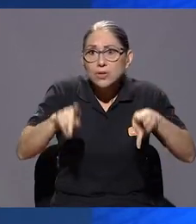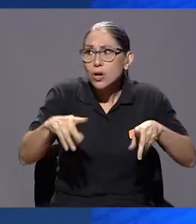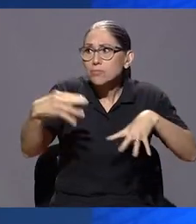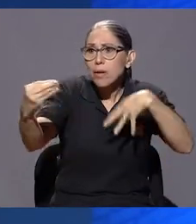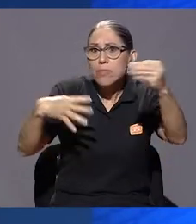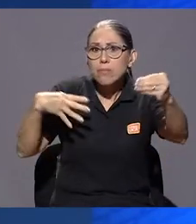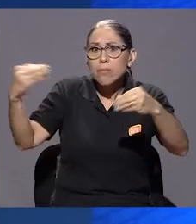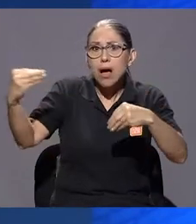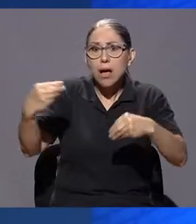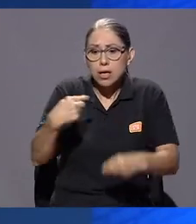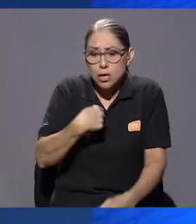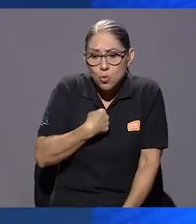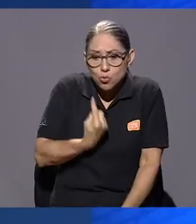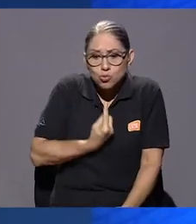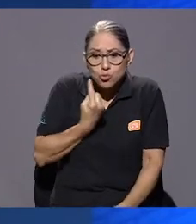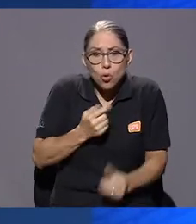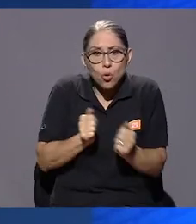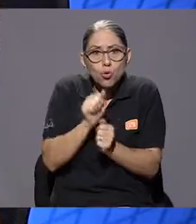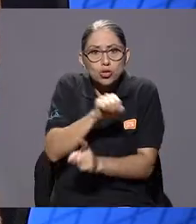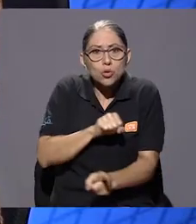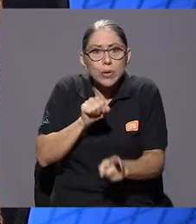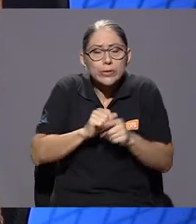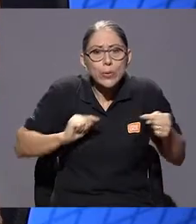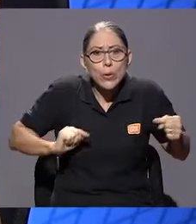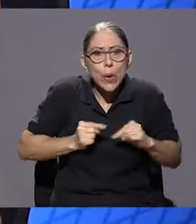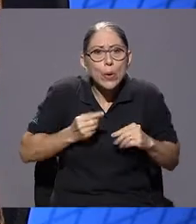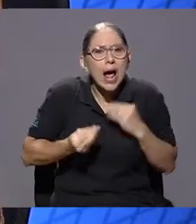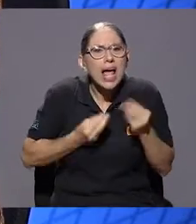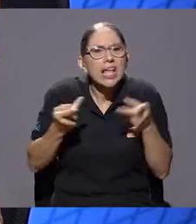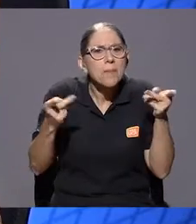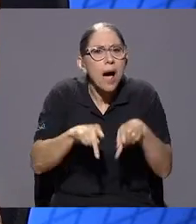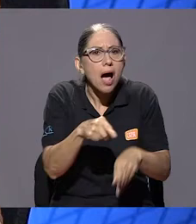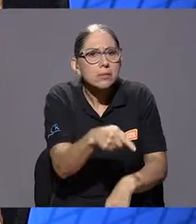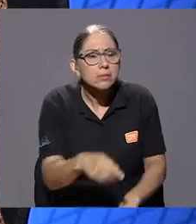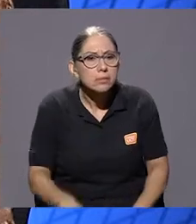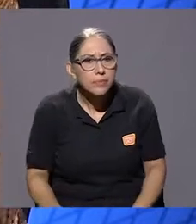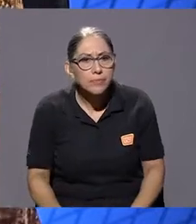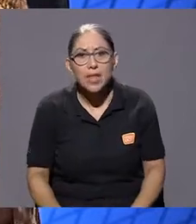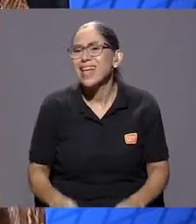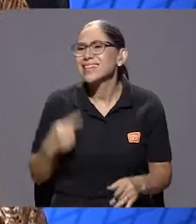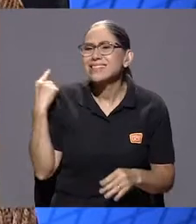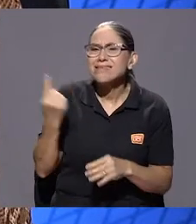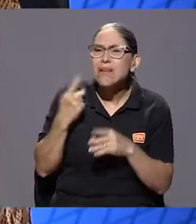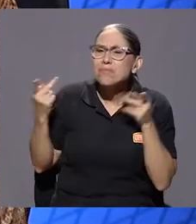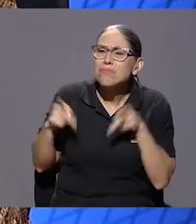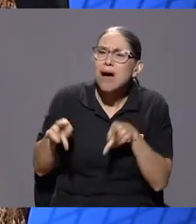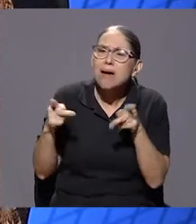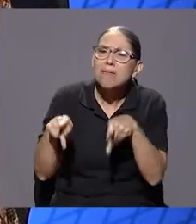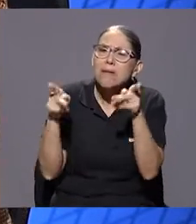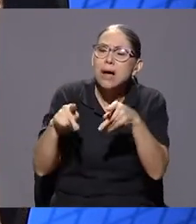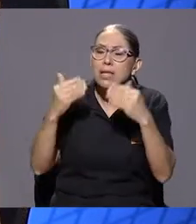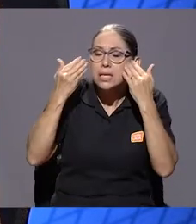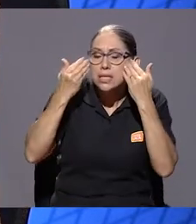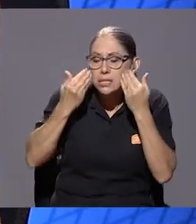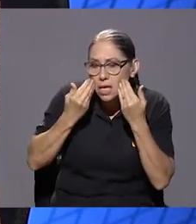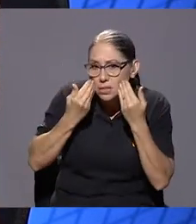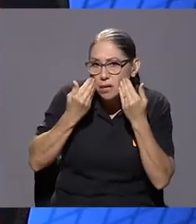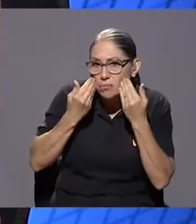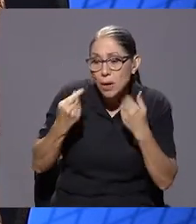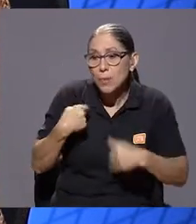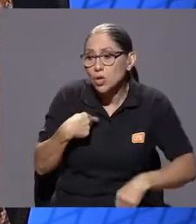¿Qué es más común que se presente en ese momento? Muy común la tristeza, porque es cuando yo caigo ya en realidad a decir no está.